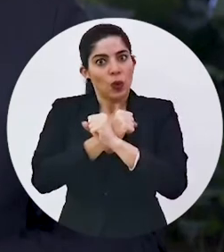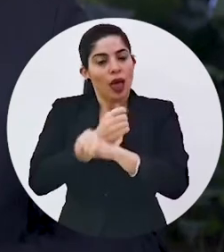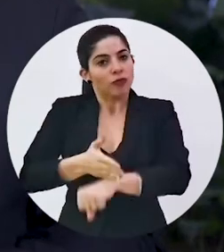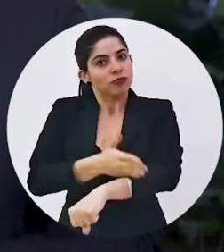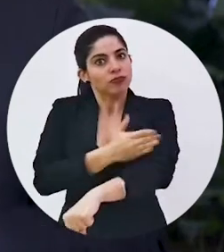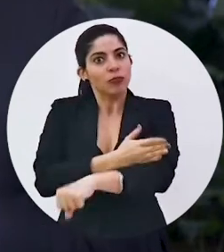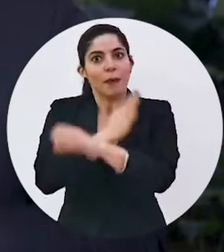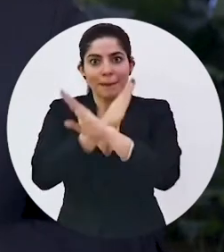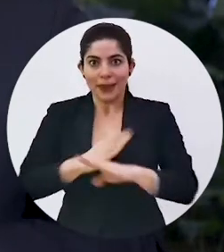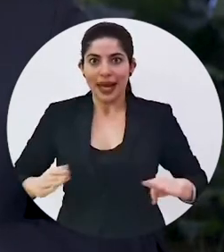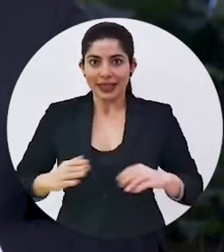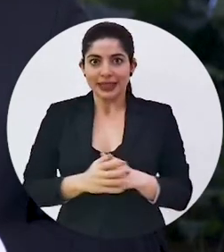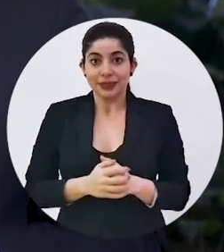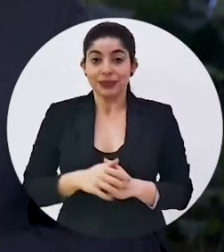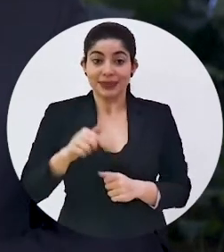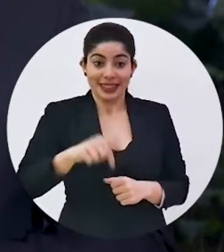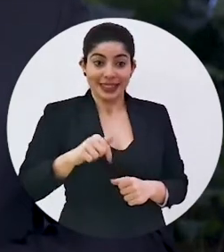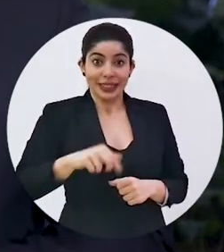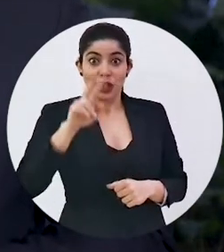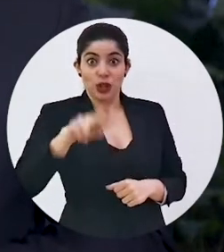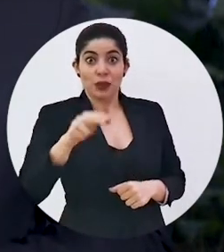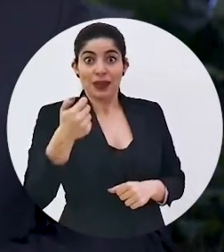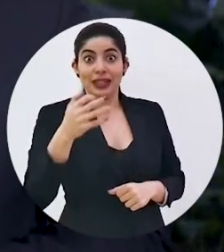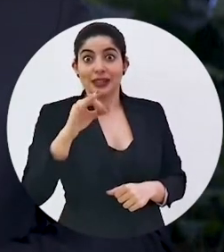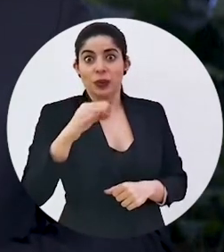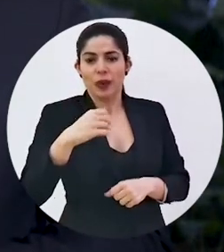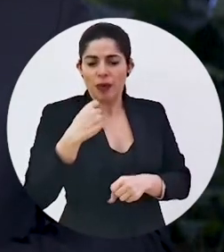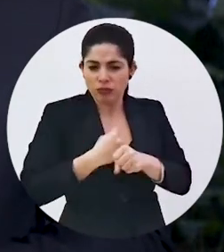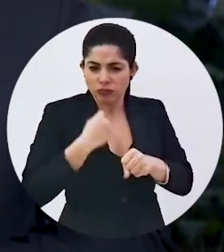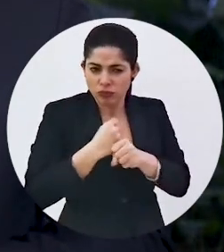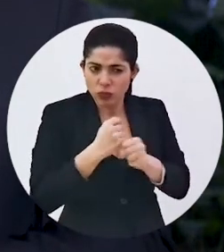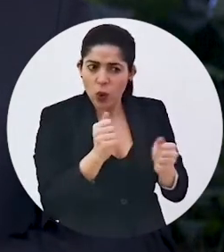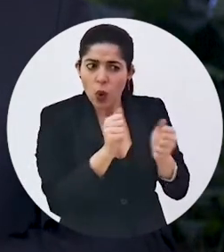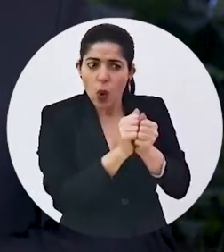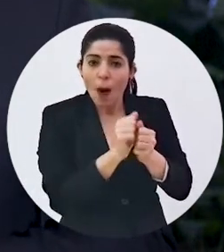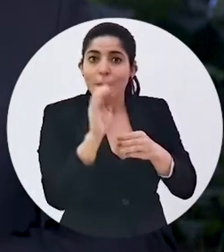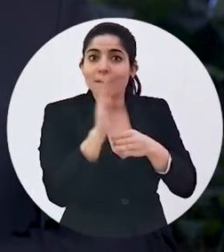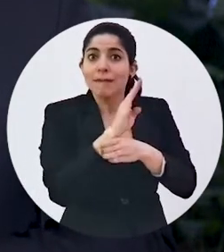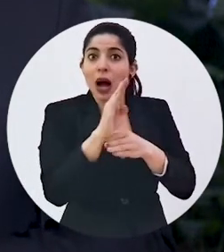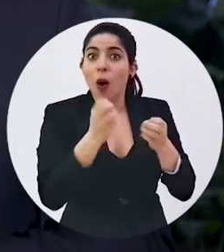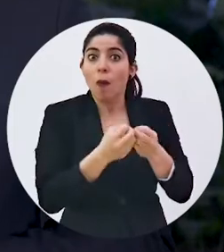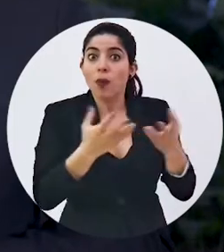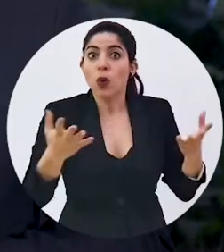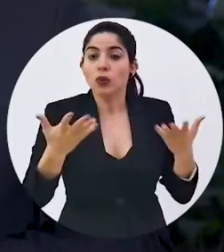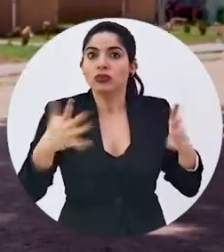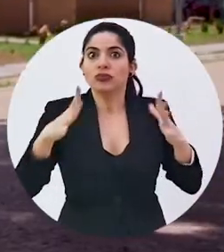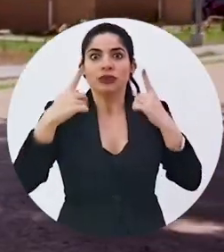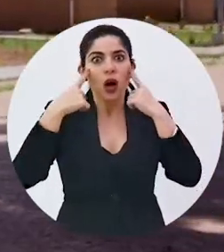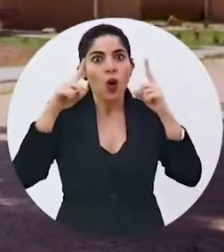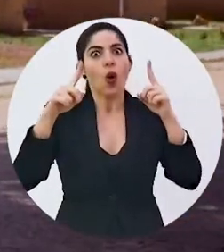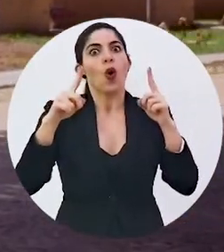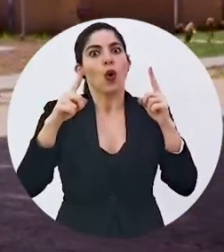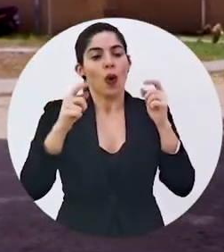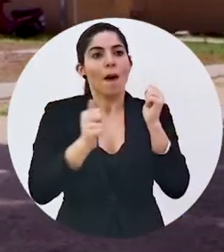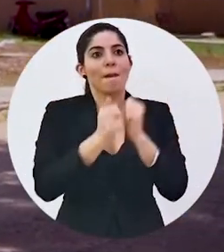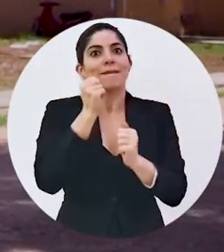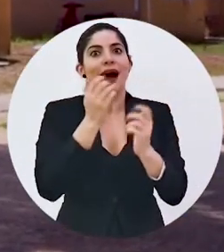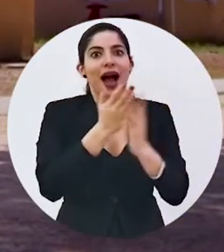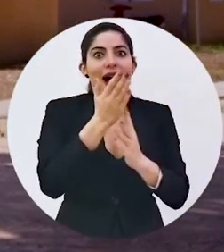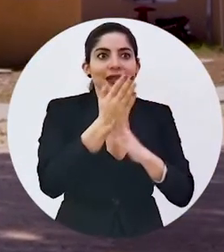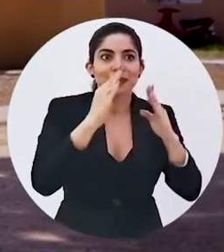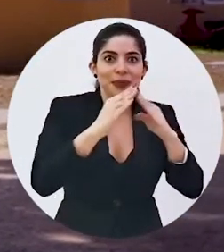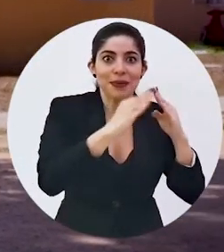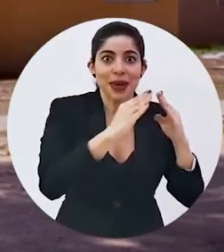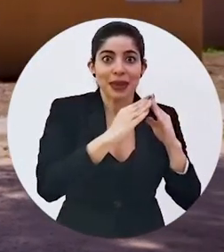la seguridad y la paz. En este 2019, trabajando junto a los bancos públicos, logramos dar más